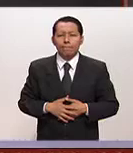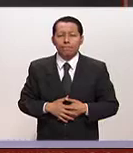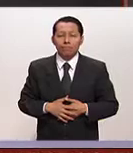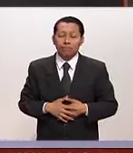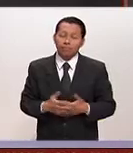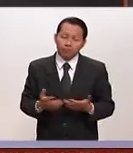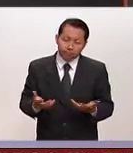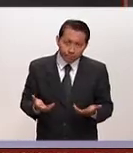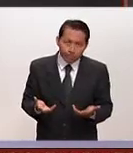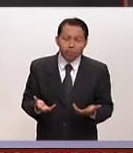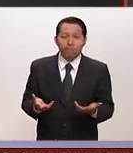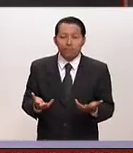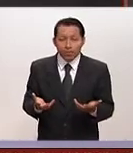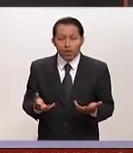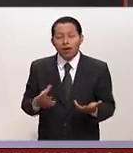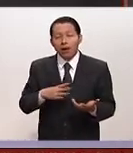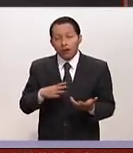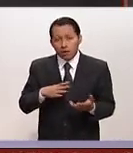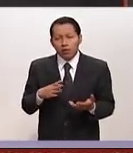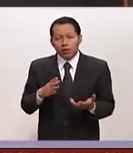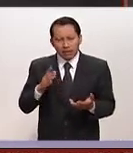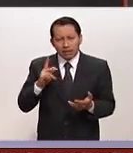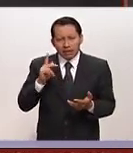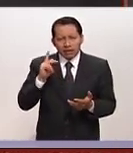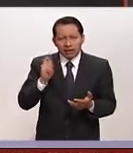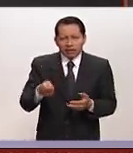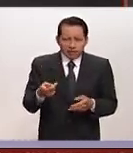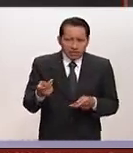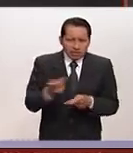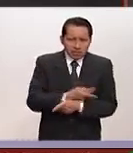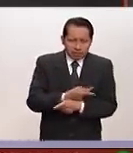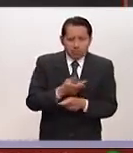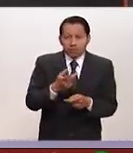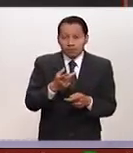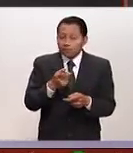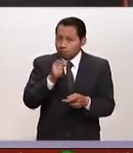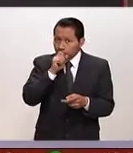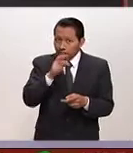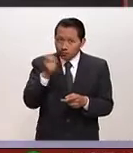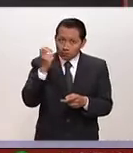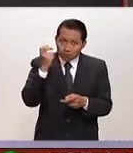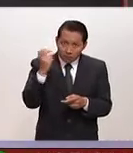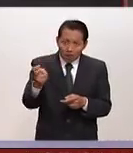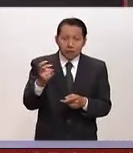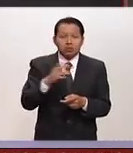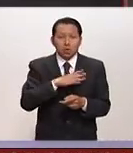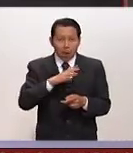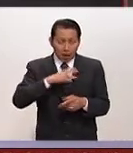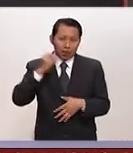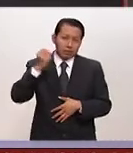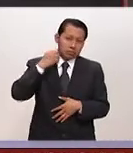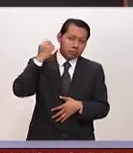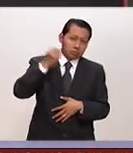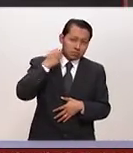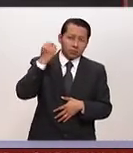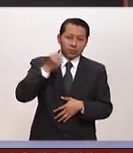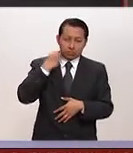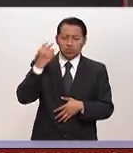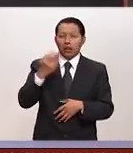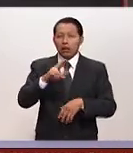Bueno, y para saber de primera mano la lectura de este encuentro de la Convención Nacional